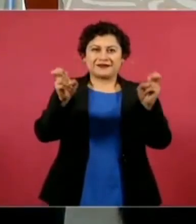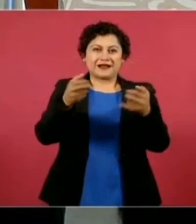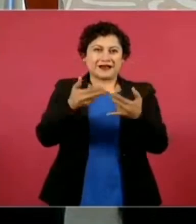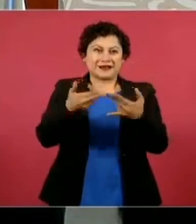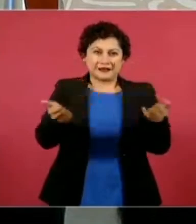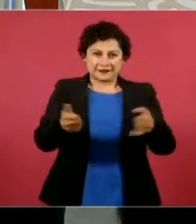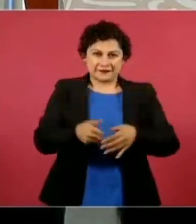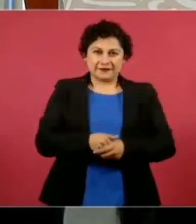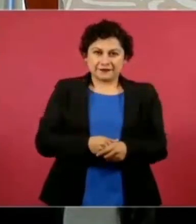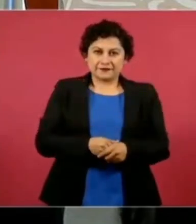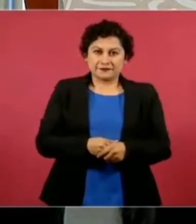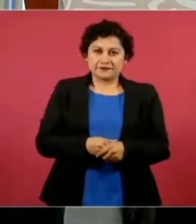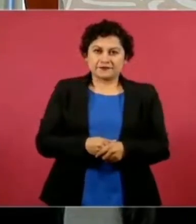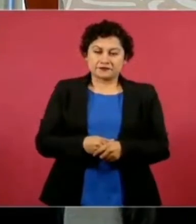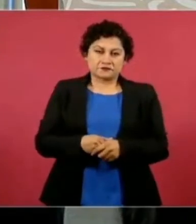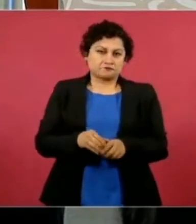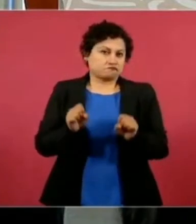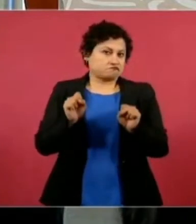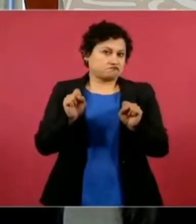Porque es el mismo.